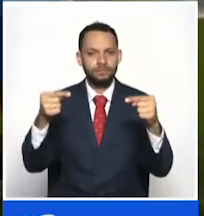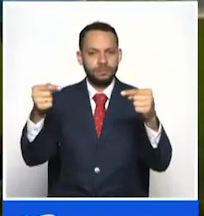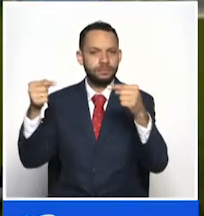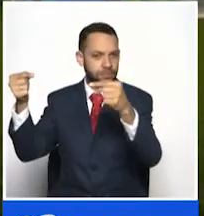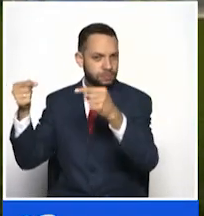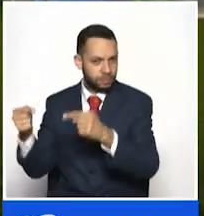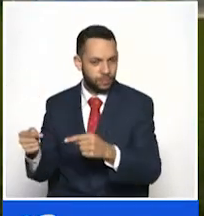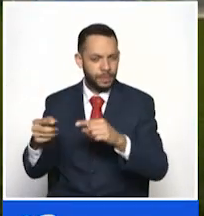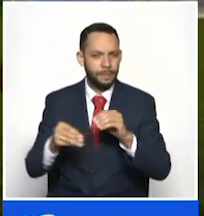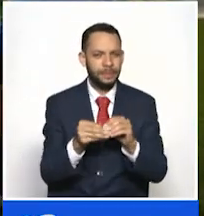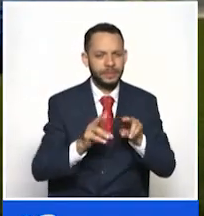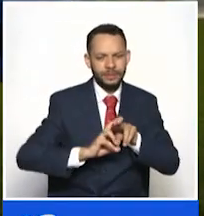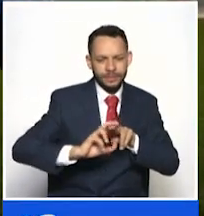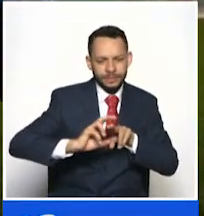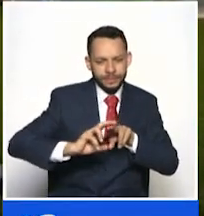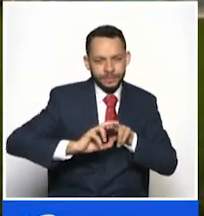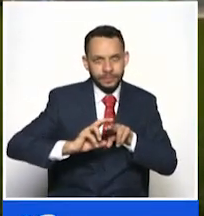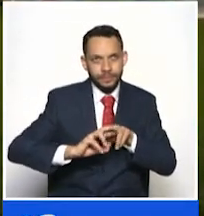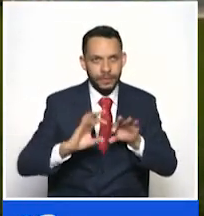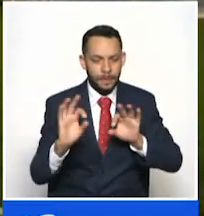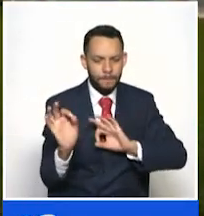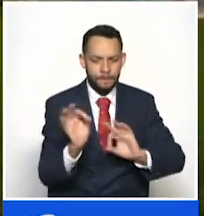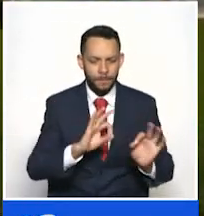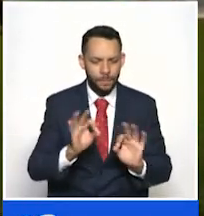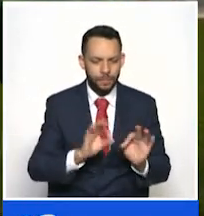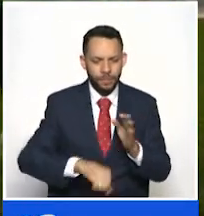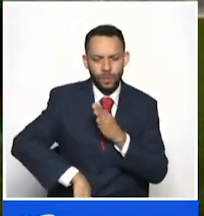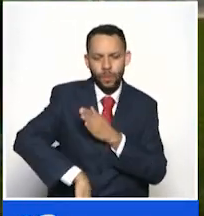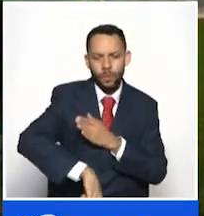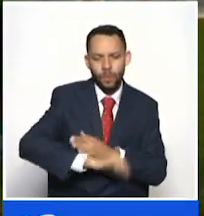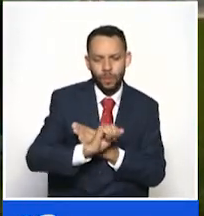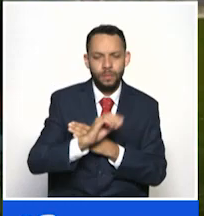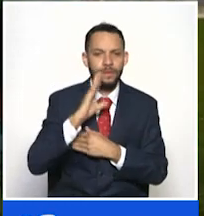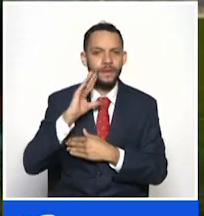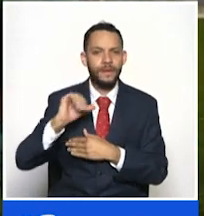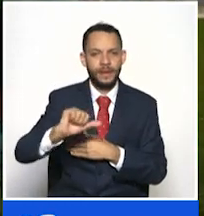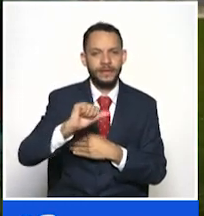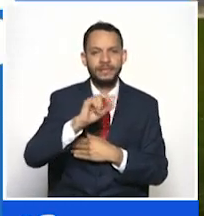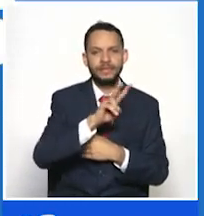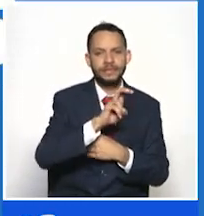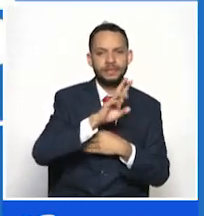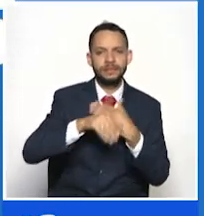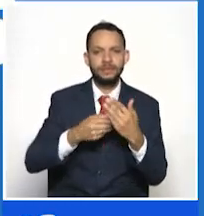Manizales se prepara para recibir lo mejor del fútbol femenino del 7 al 12 de julio.